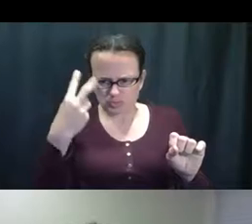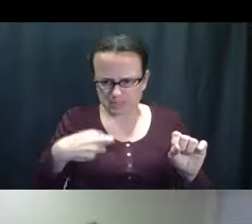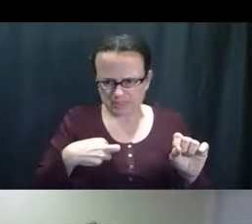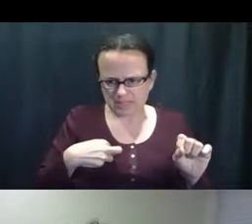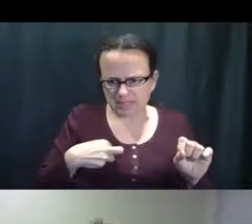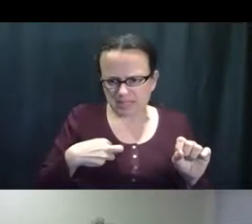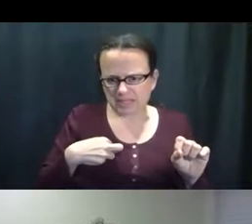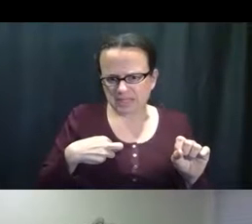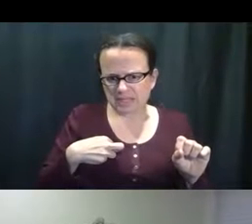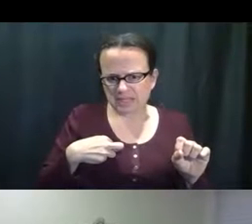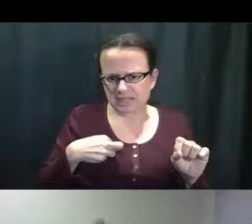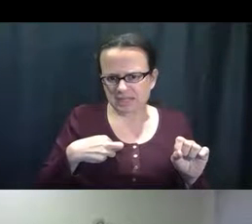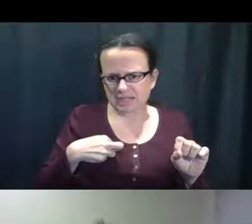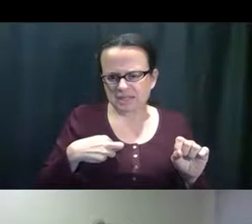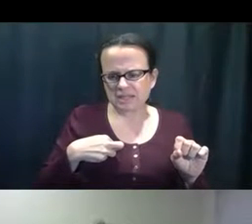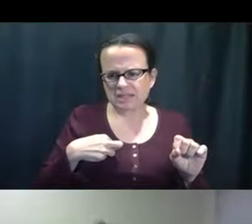Usted me puede ver.